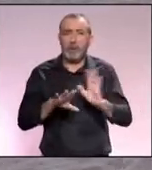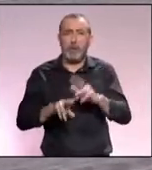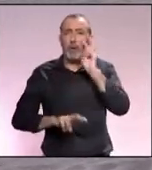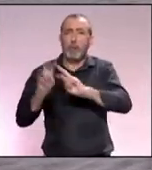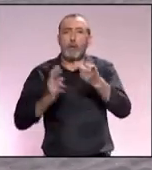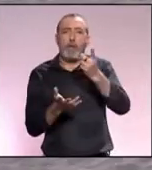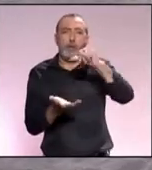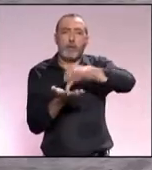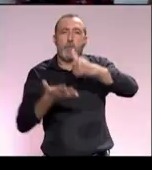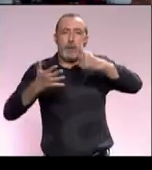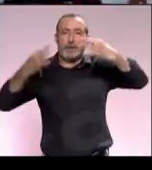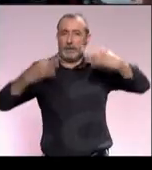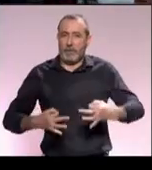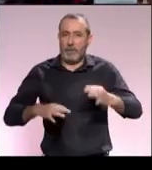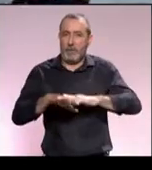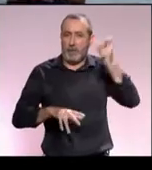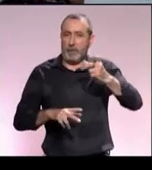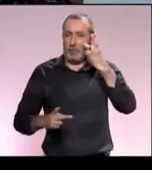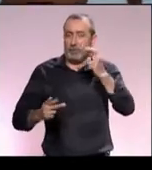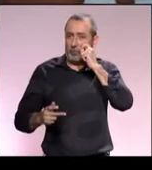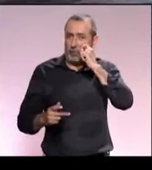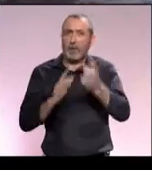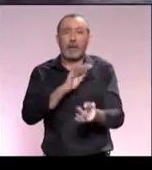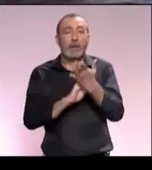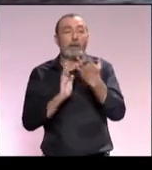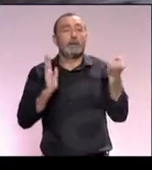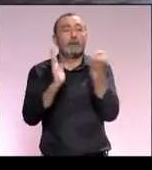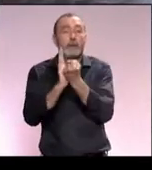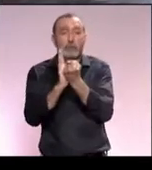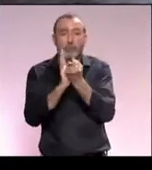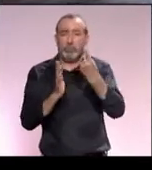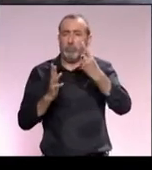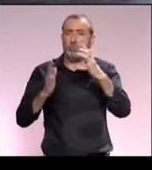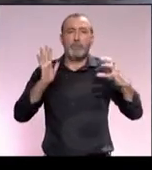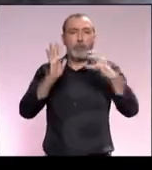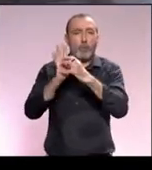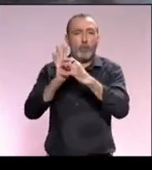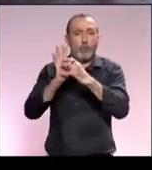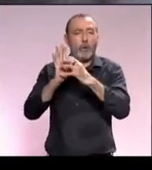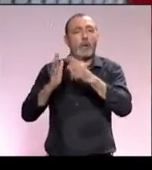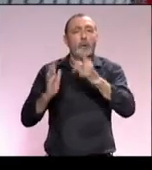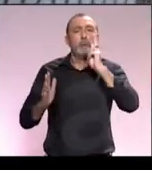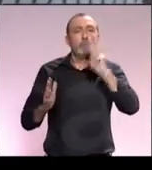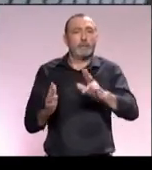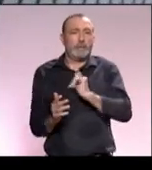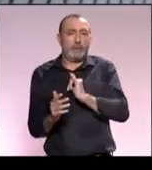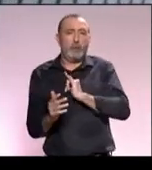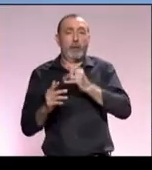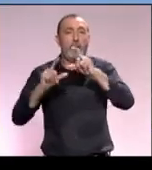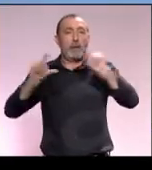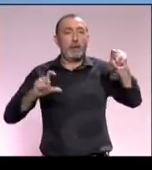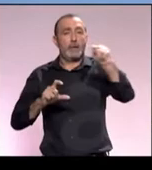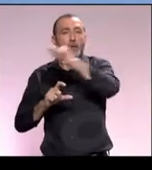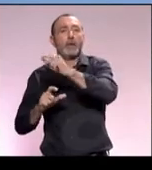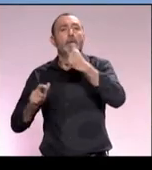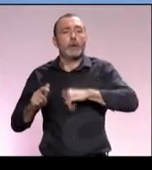convertirse en una ciudad segura para el visitante así se creó el sello Málaga Save for You un distintivo con el que se identificara a los